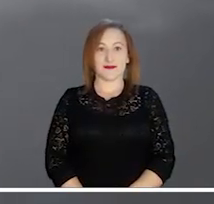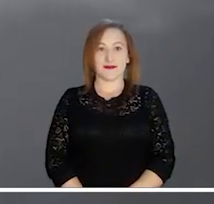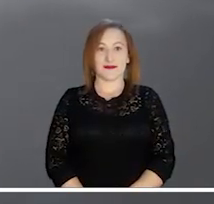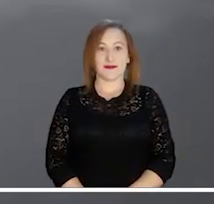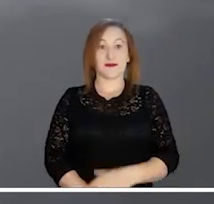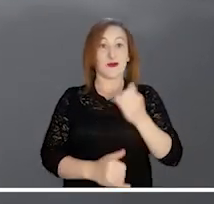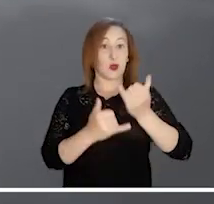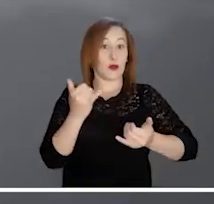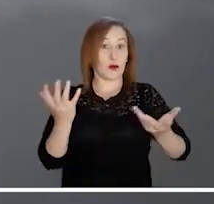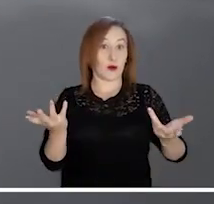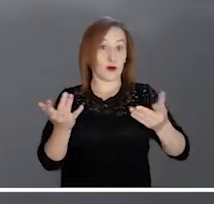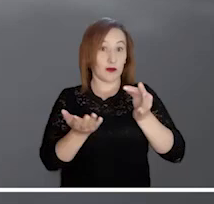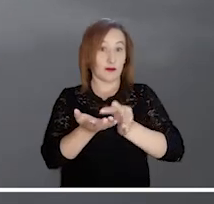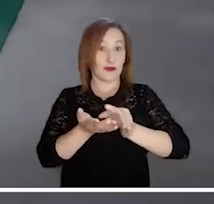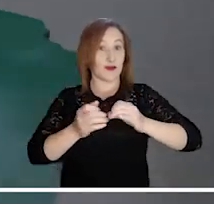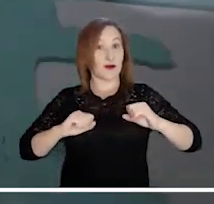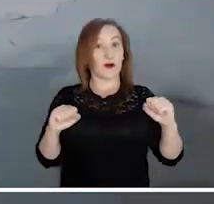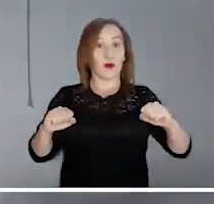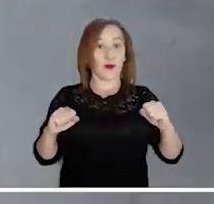Putumayo.